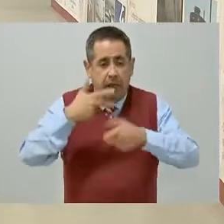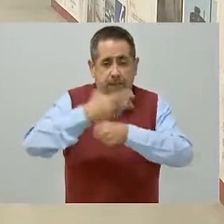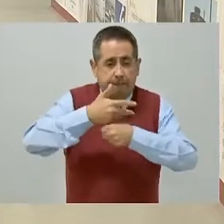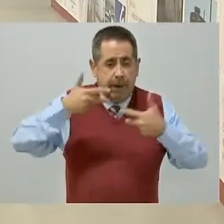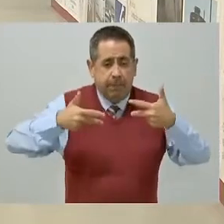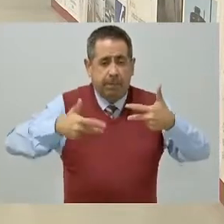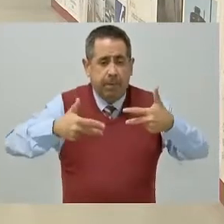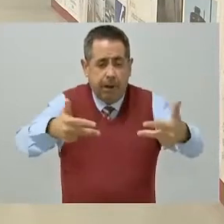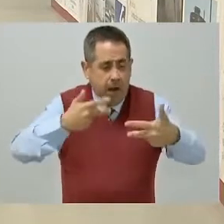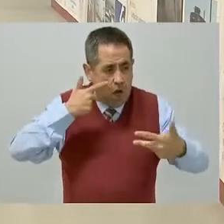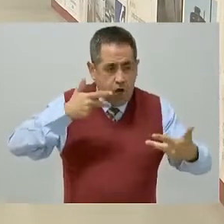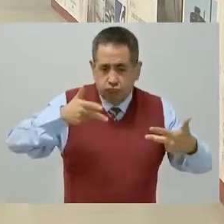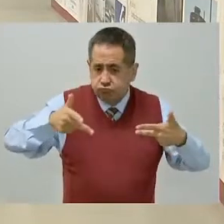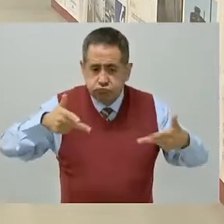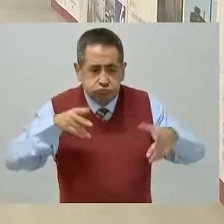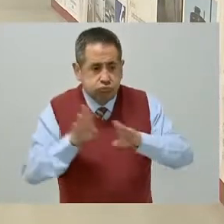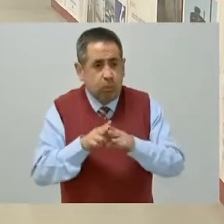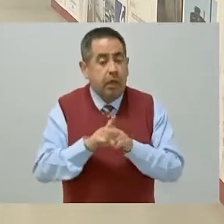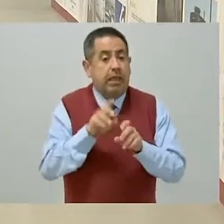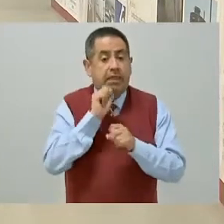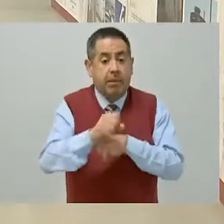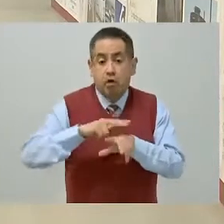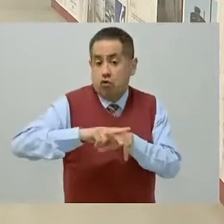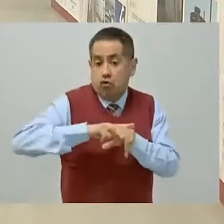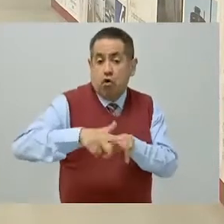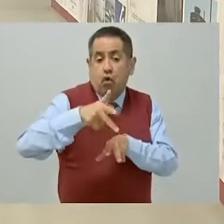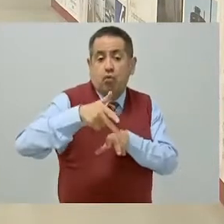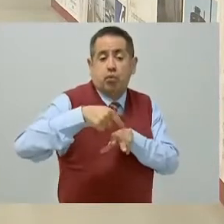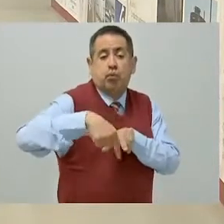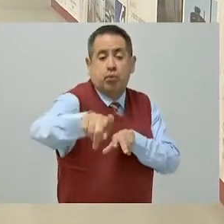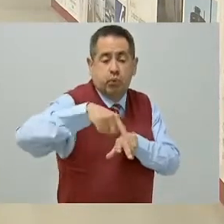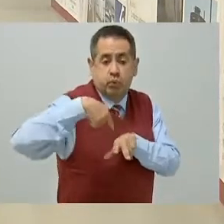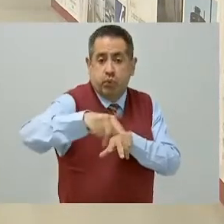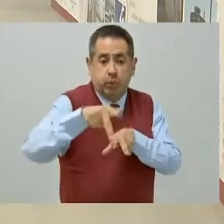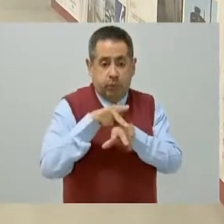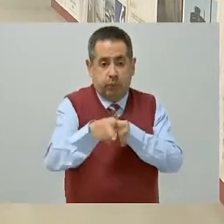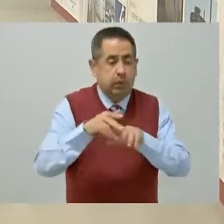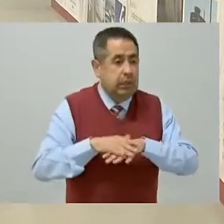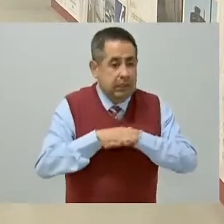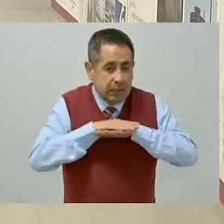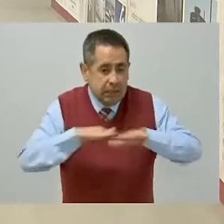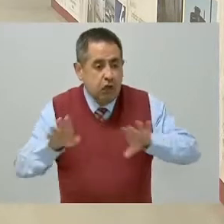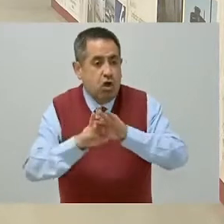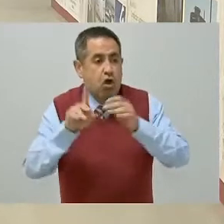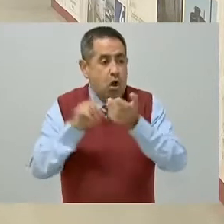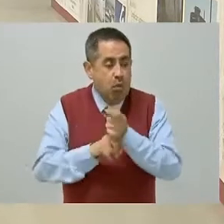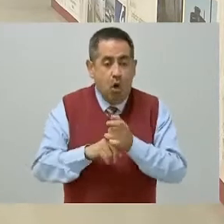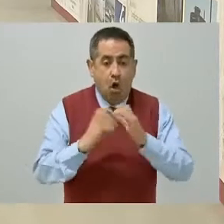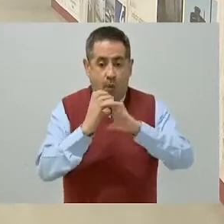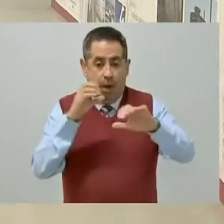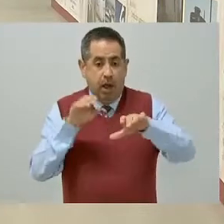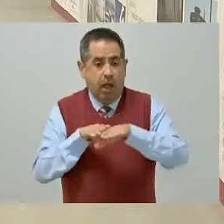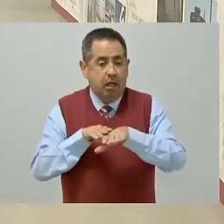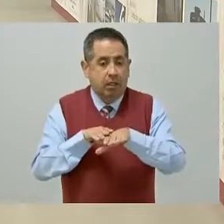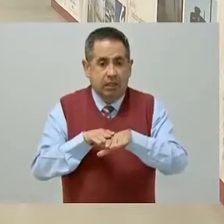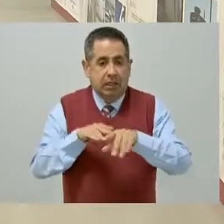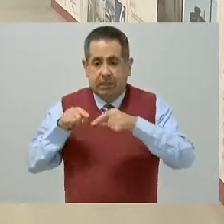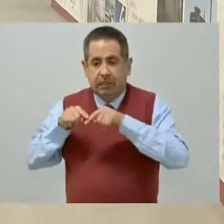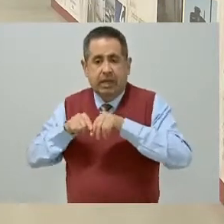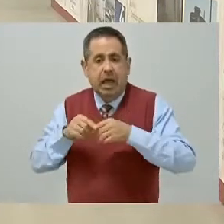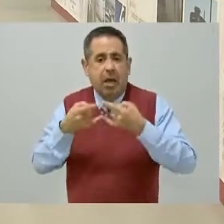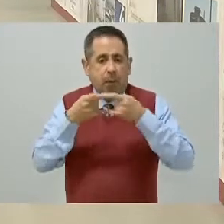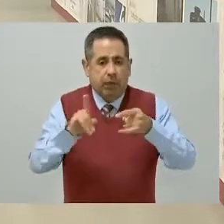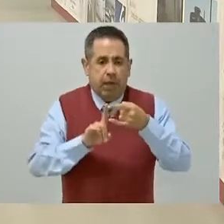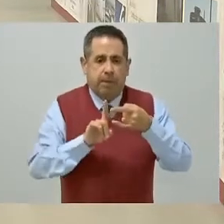del tren para ir monitoreando la vía. Y todo el piso no tiene desniveles, están comunicados los vagones de punta a punta